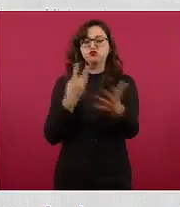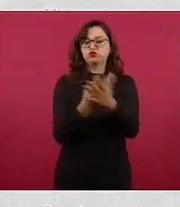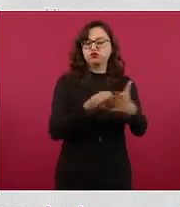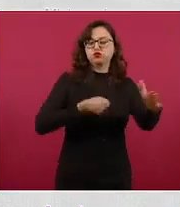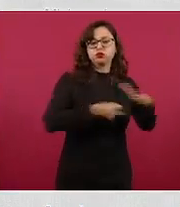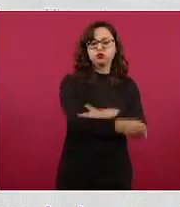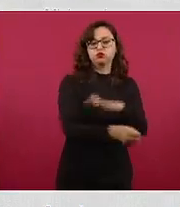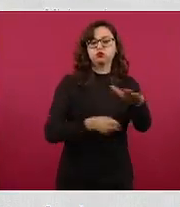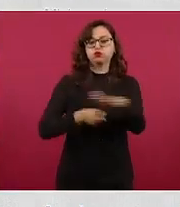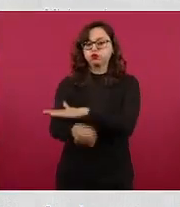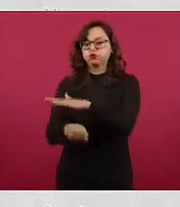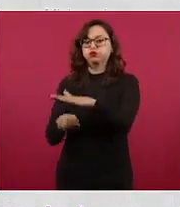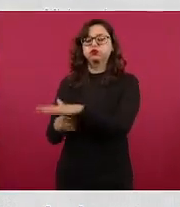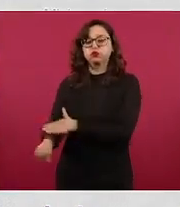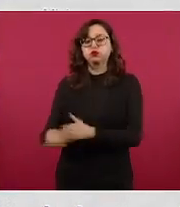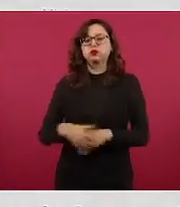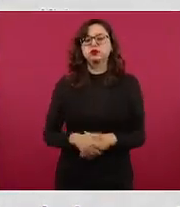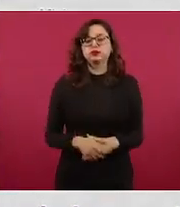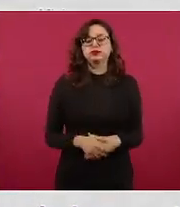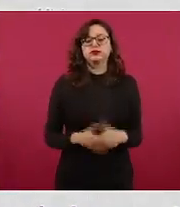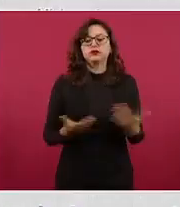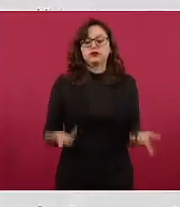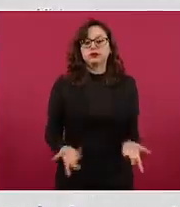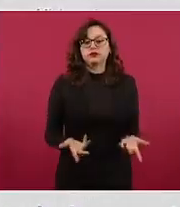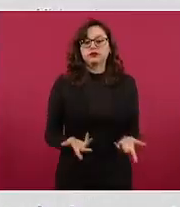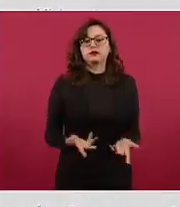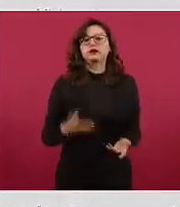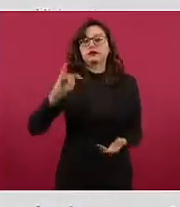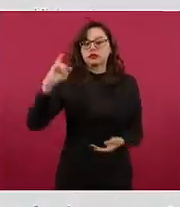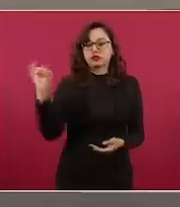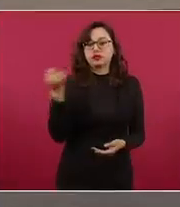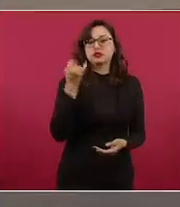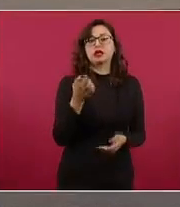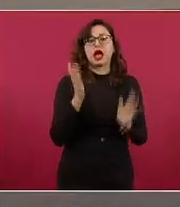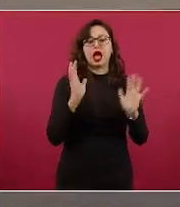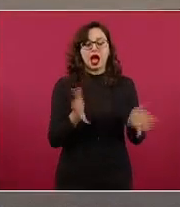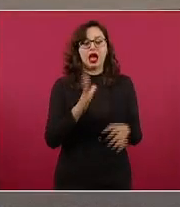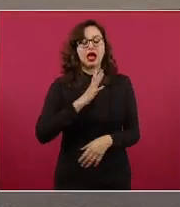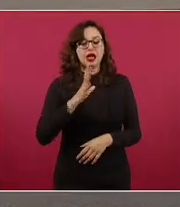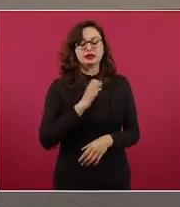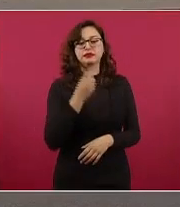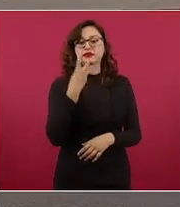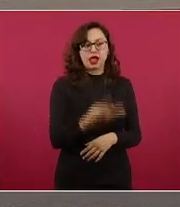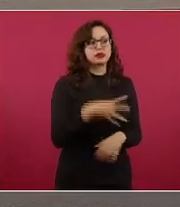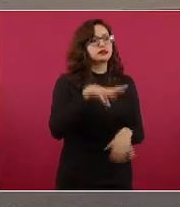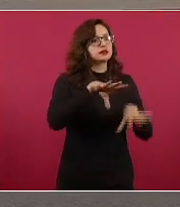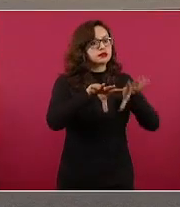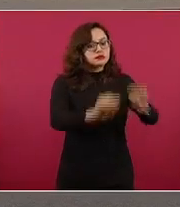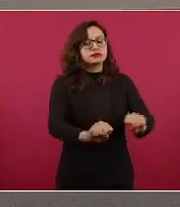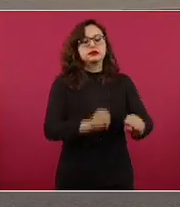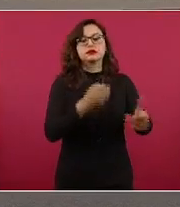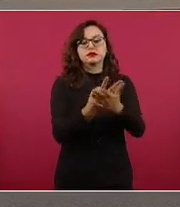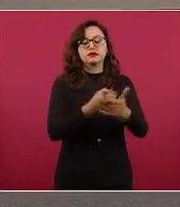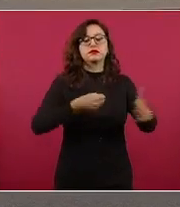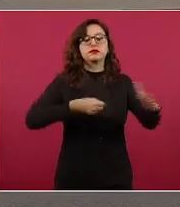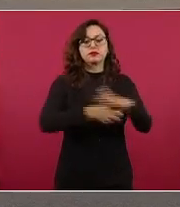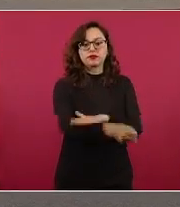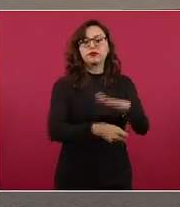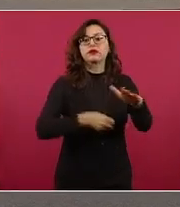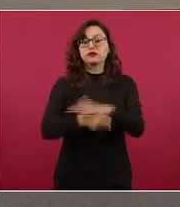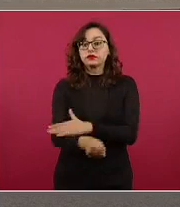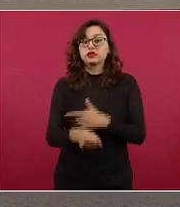Lourdes Maldonado 23 de enero también en Tijuana tres detenidos está